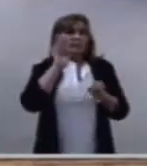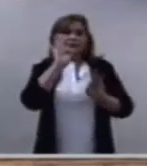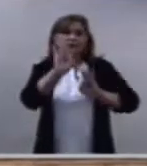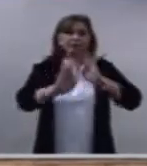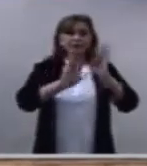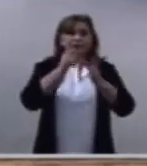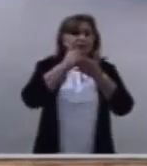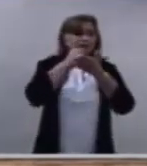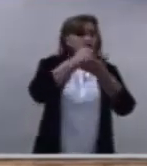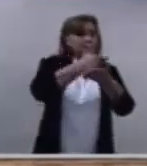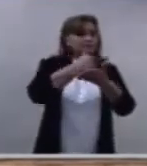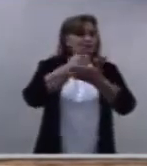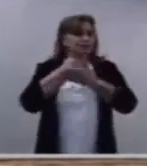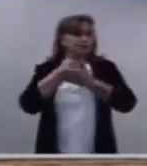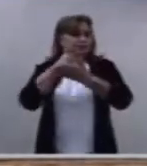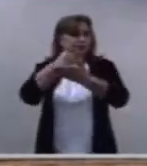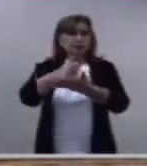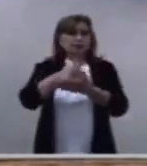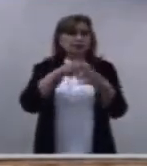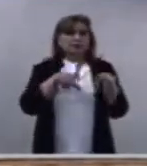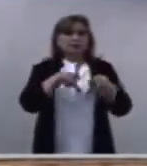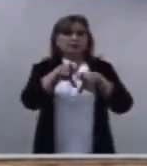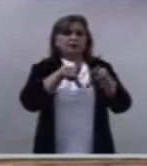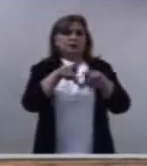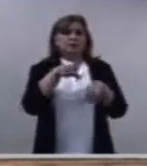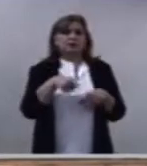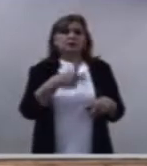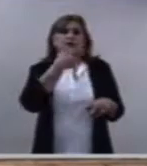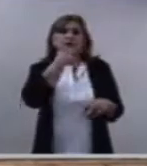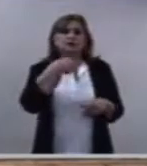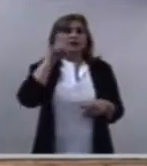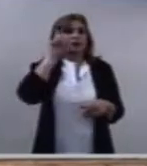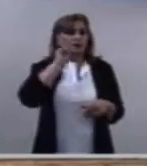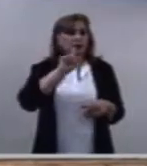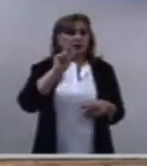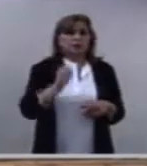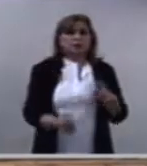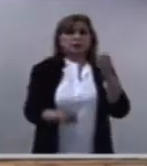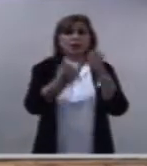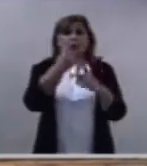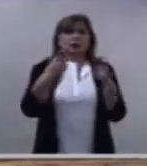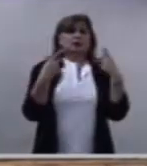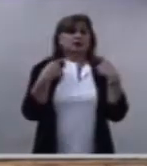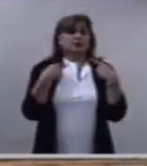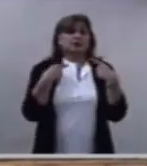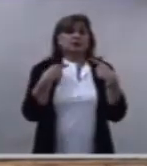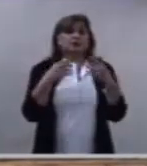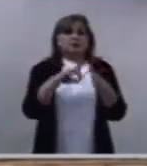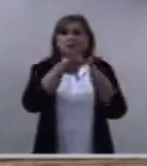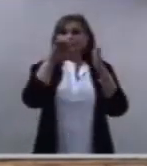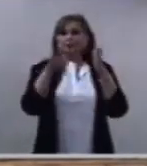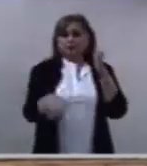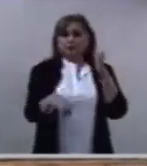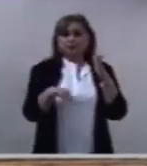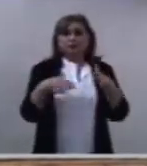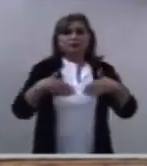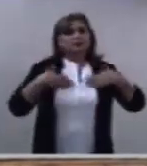que son especialmente confiadas a nosotros. Por ejemplo, a ustedes,